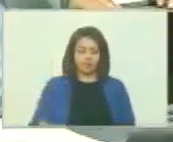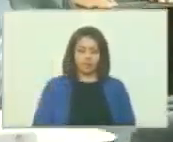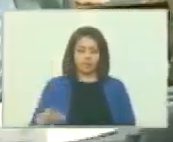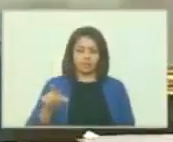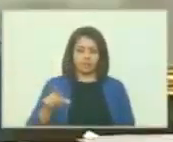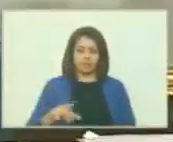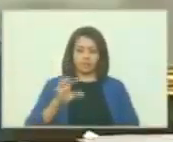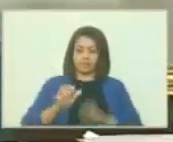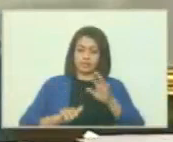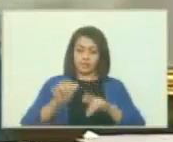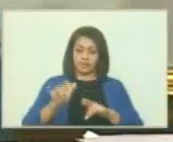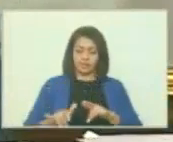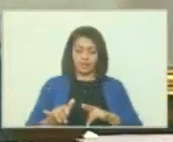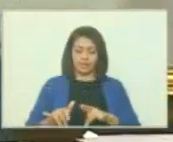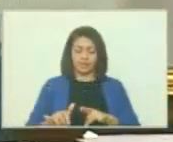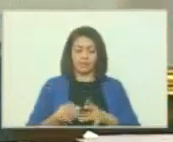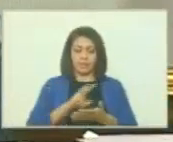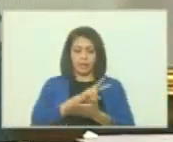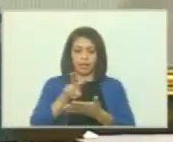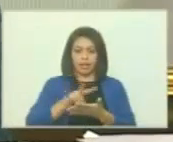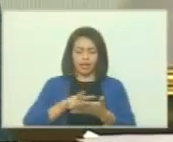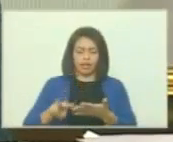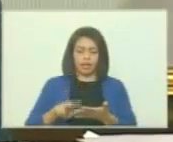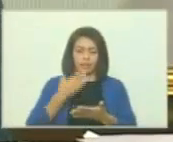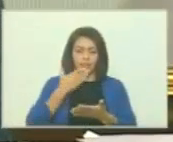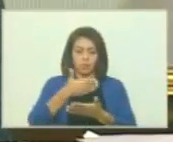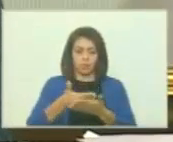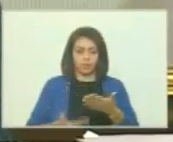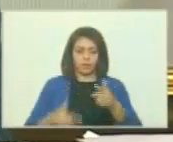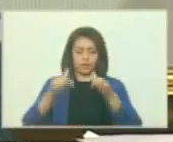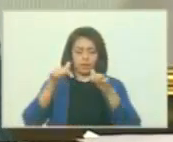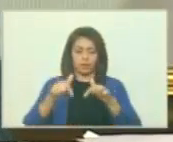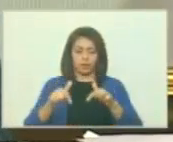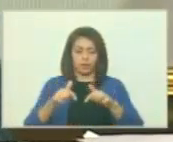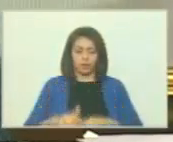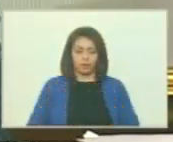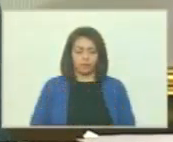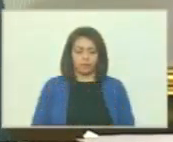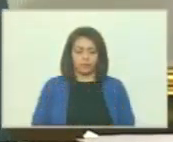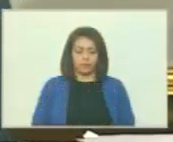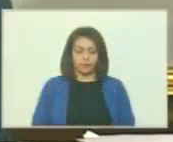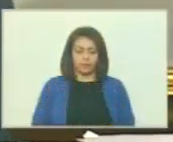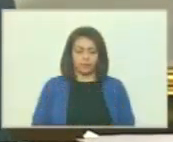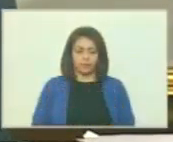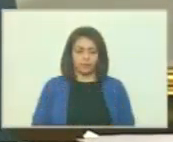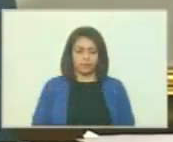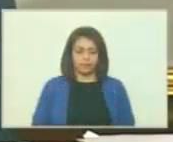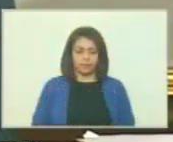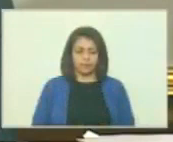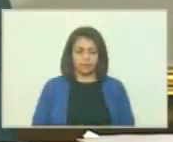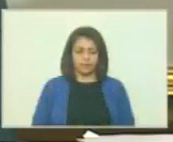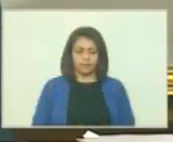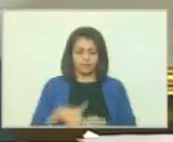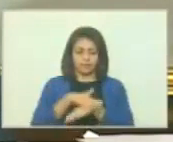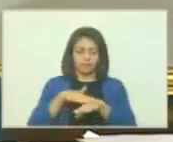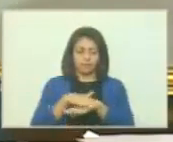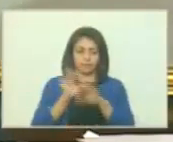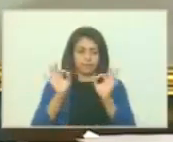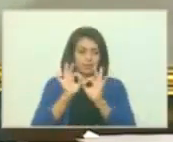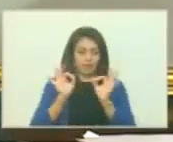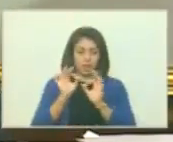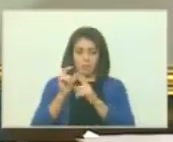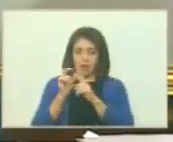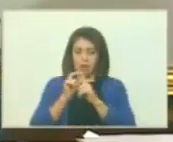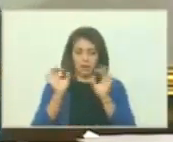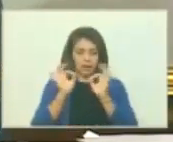Ciudadana secretaria, por favor, sírvase leer la propuesta del orden del día. Ay, perdón. ¿No hay nadie más anotado el derecho a